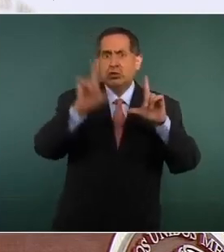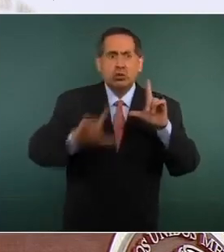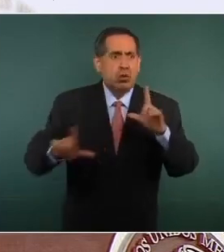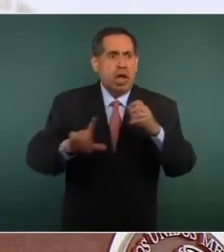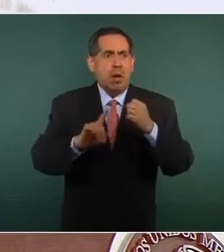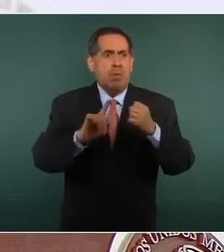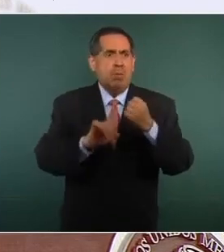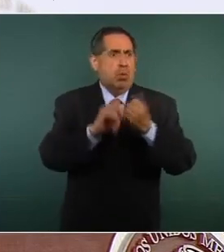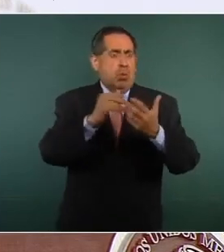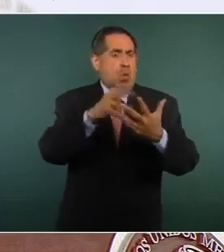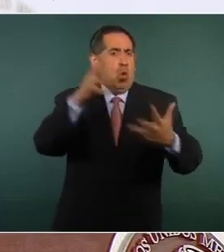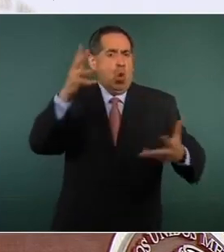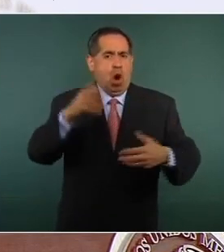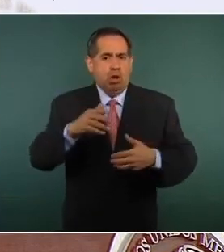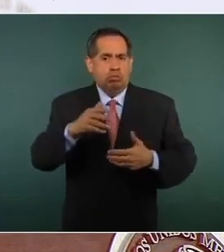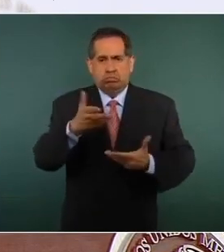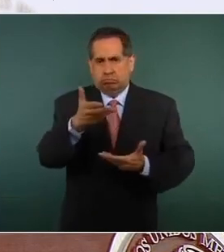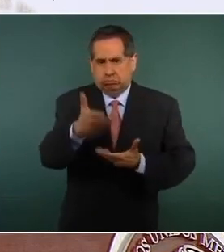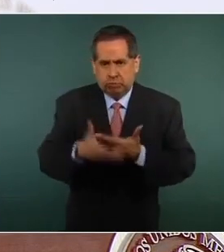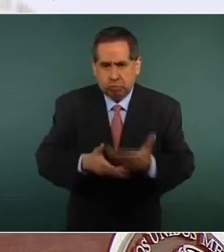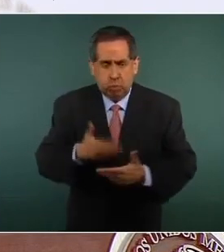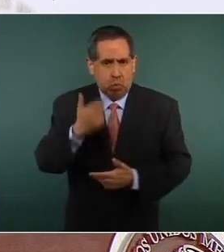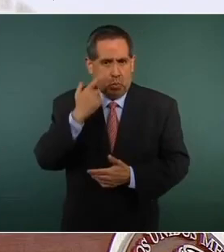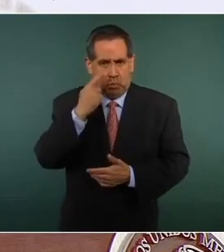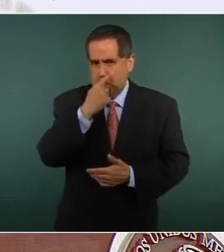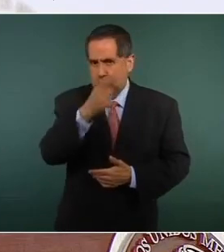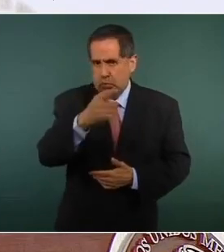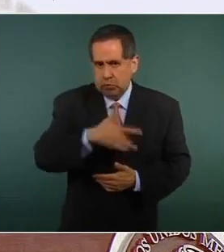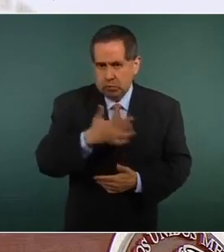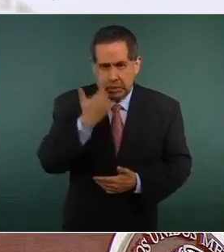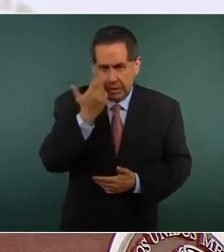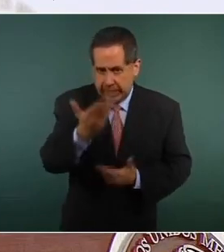que podríamos, si ustedes así lo consideran,